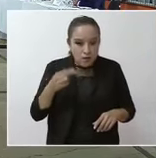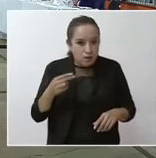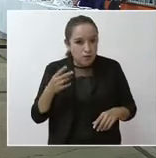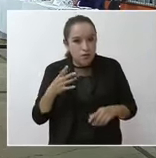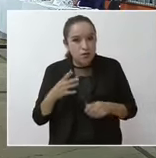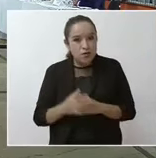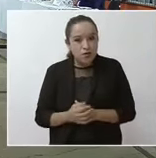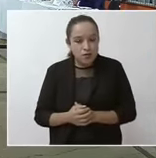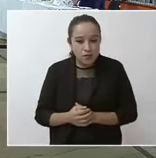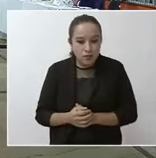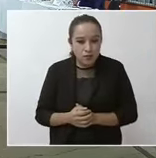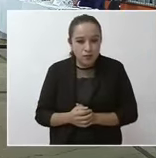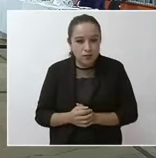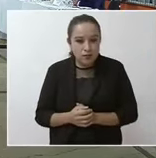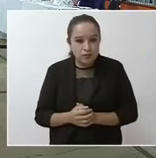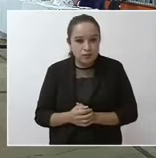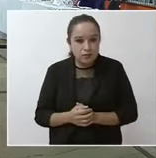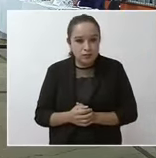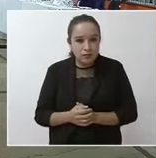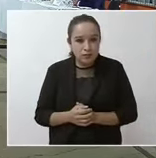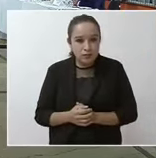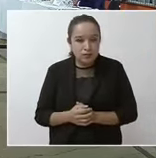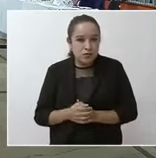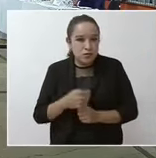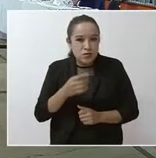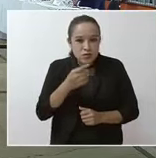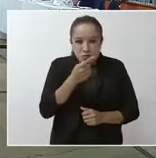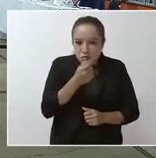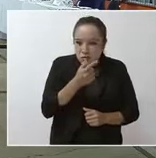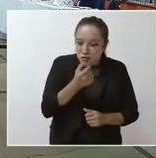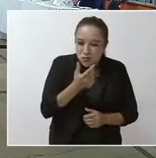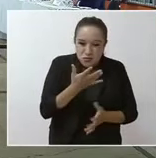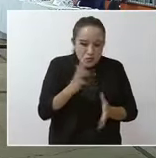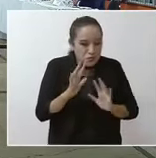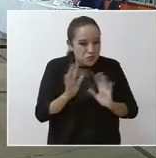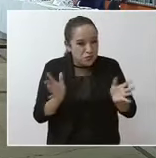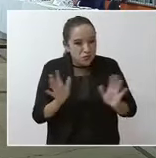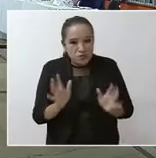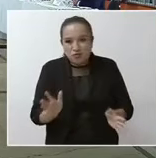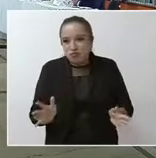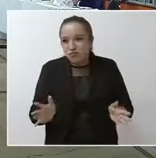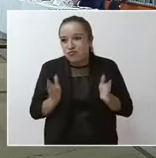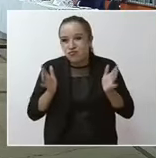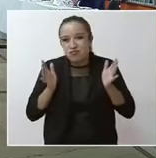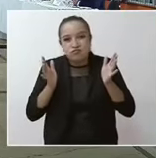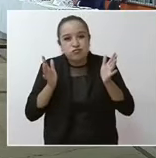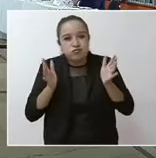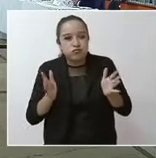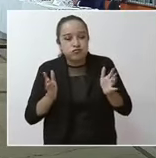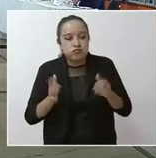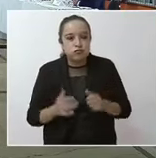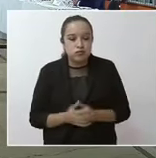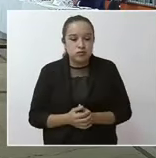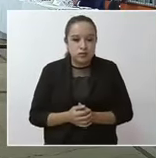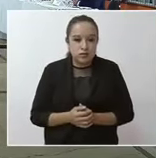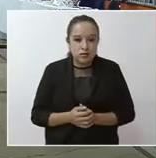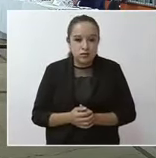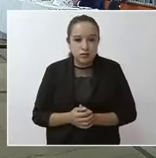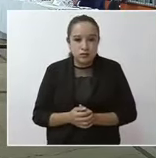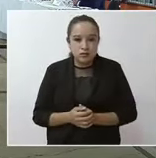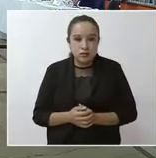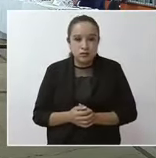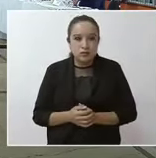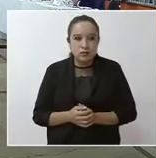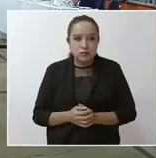huracán como pocos ocurren en esta temporada. Adelante, por